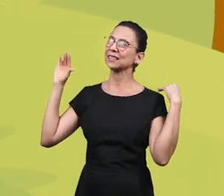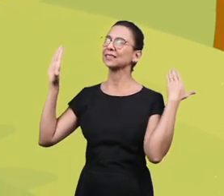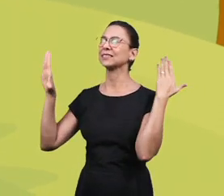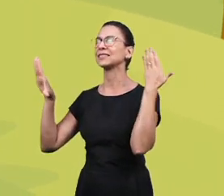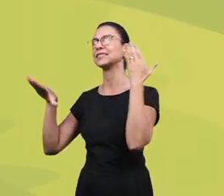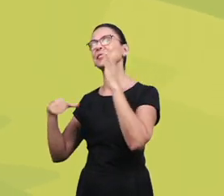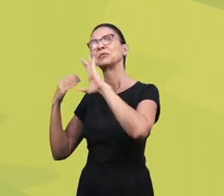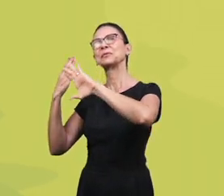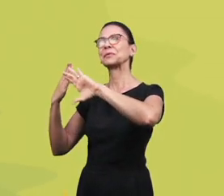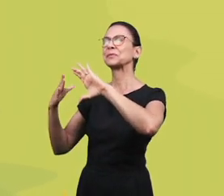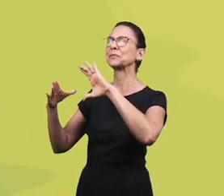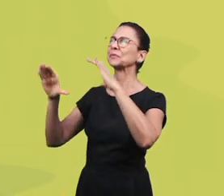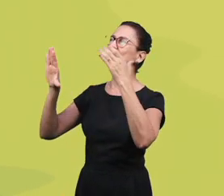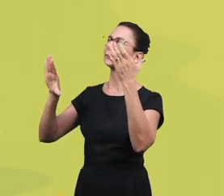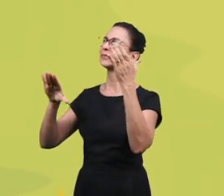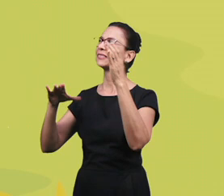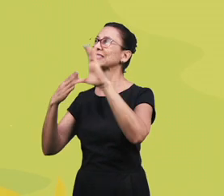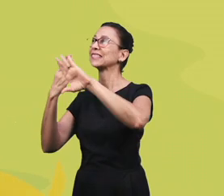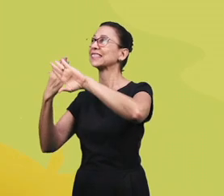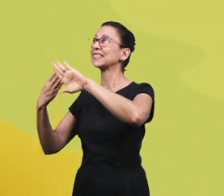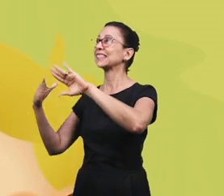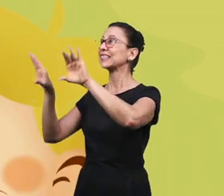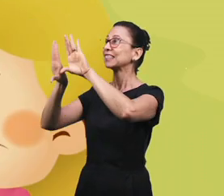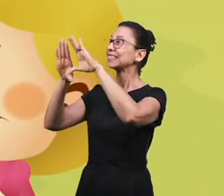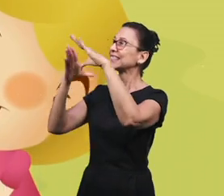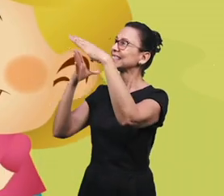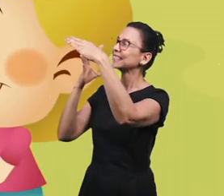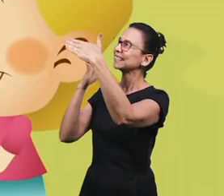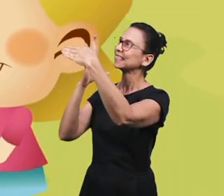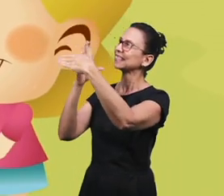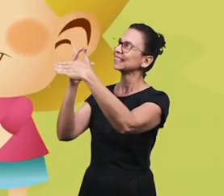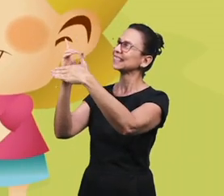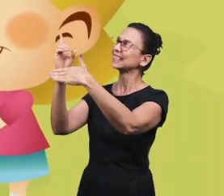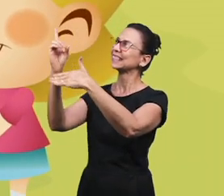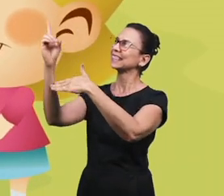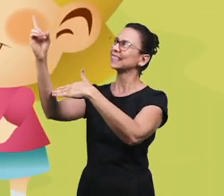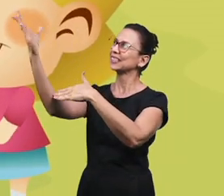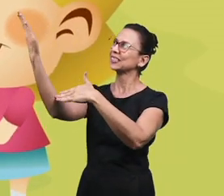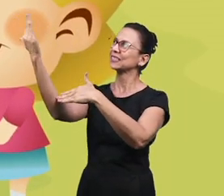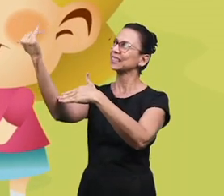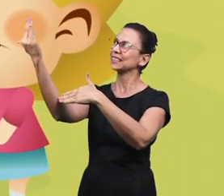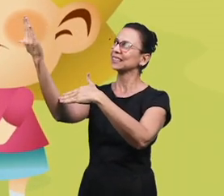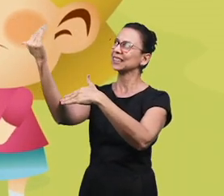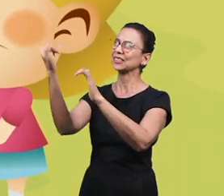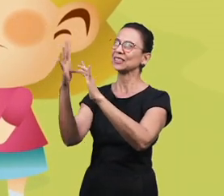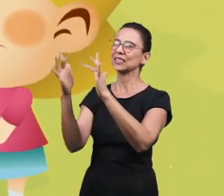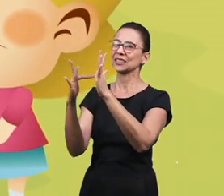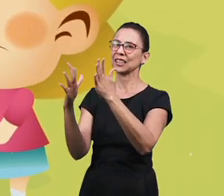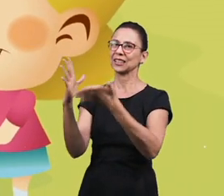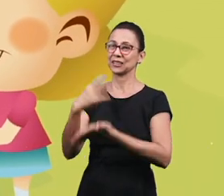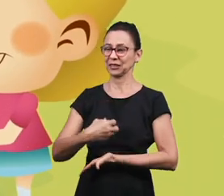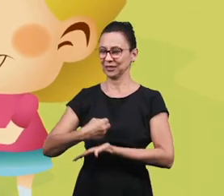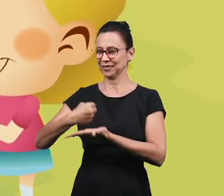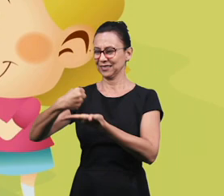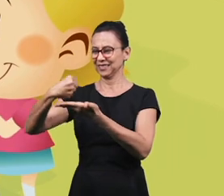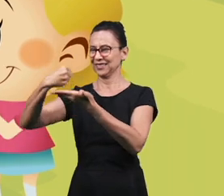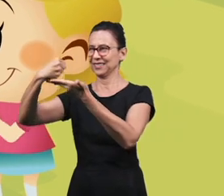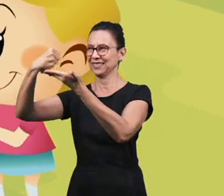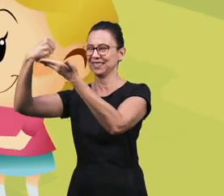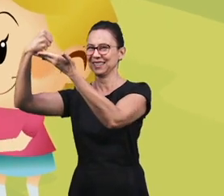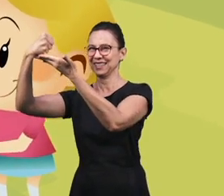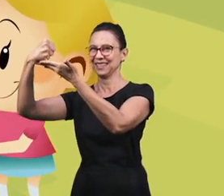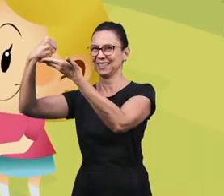cantar En la ciudad voy a entrar Ora, ven, ven, Señor